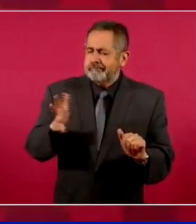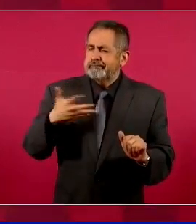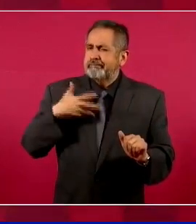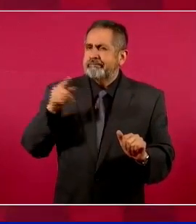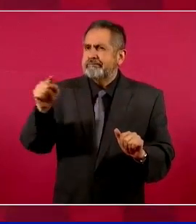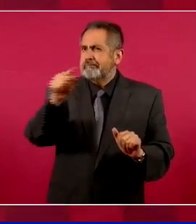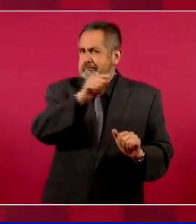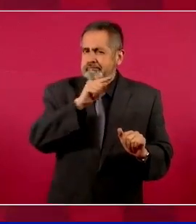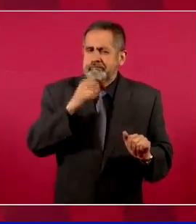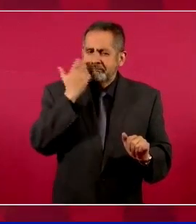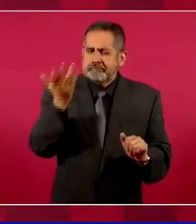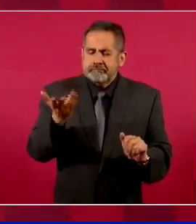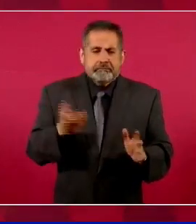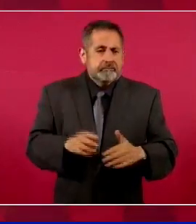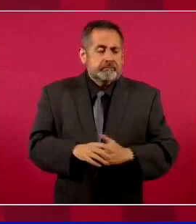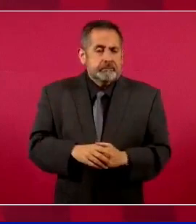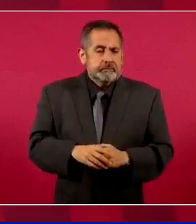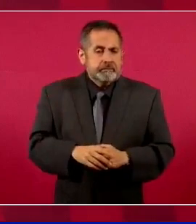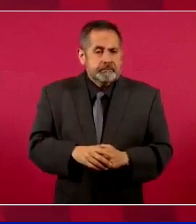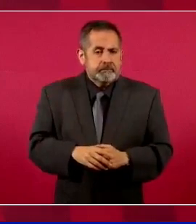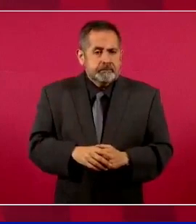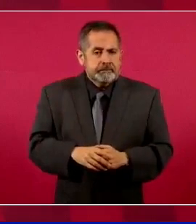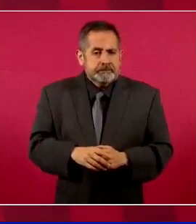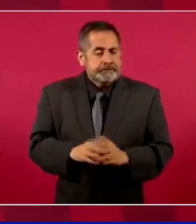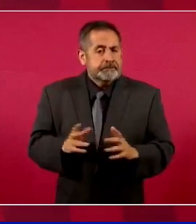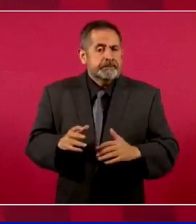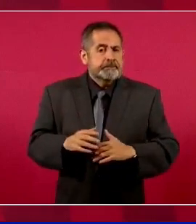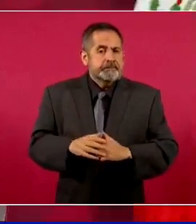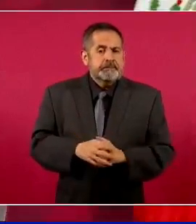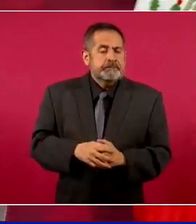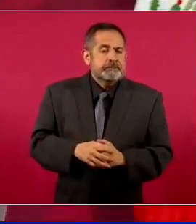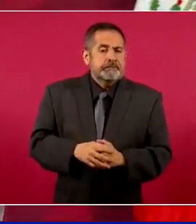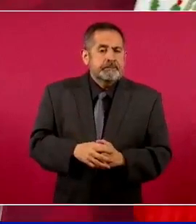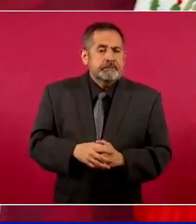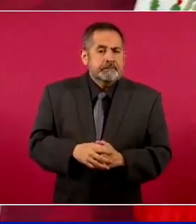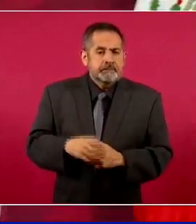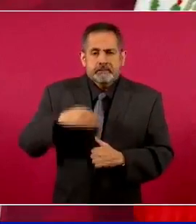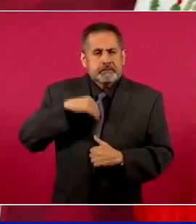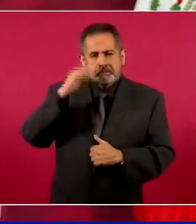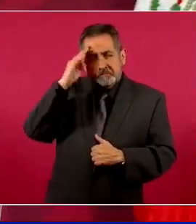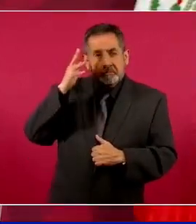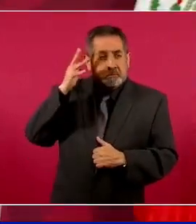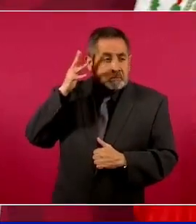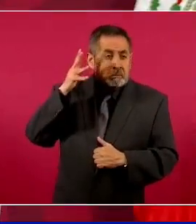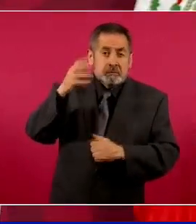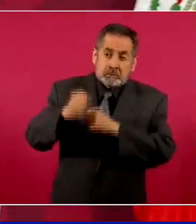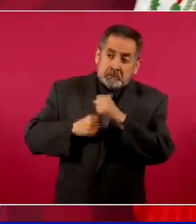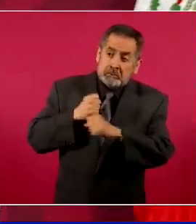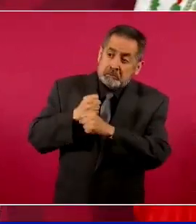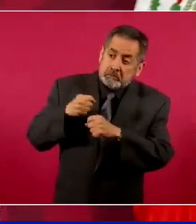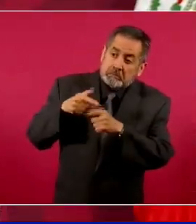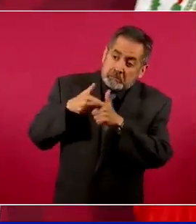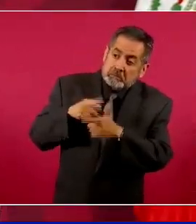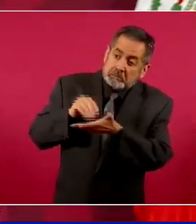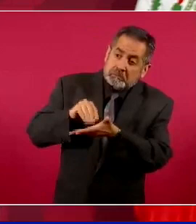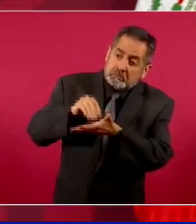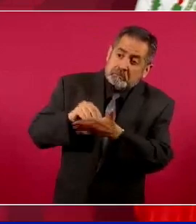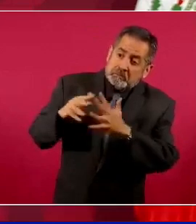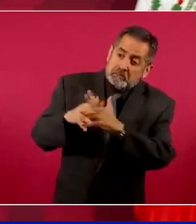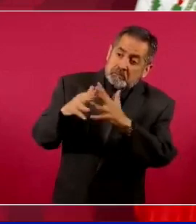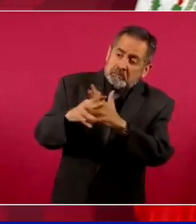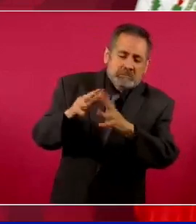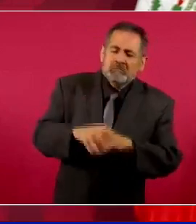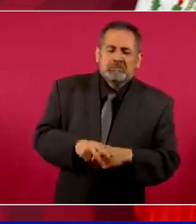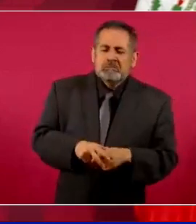O sea, yo no pienso que tarde mucho ese